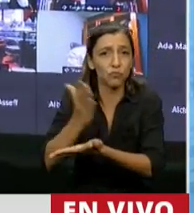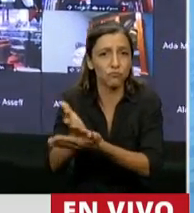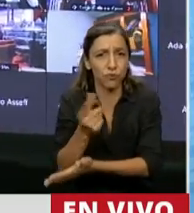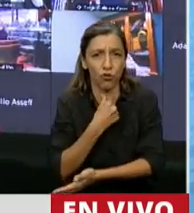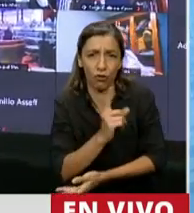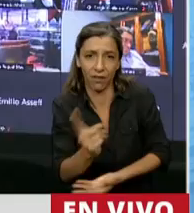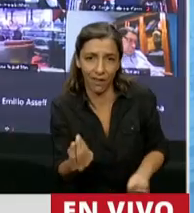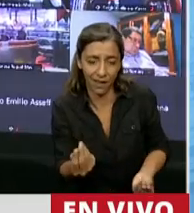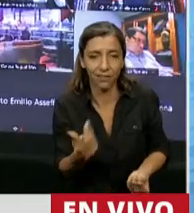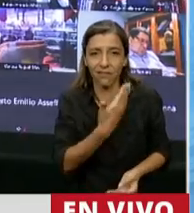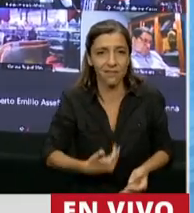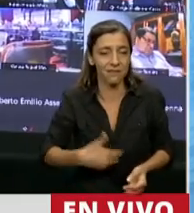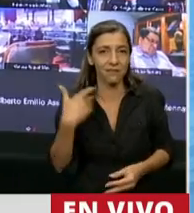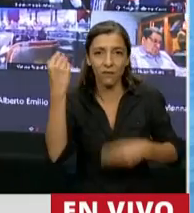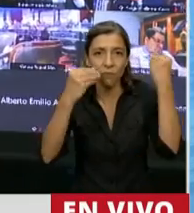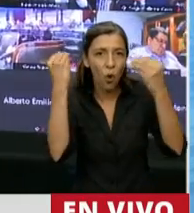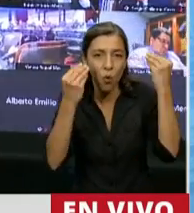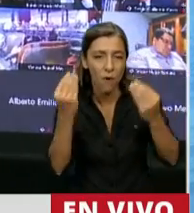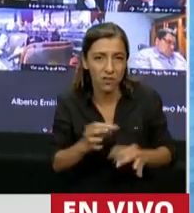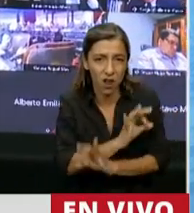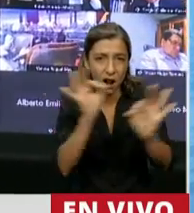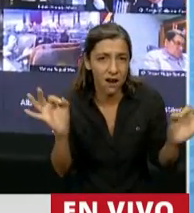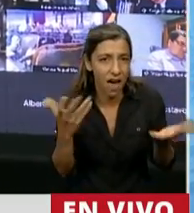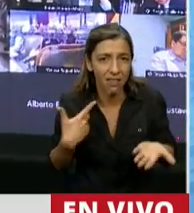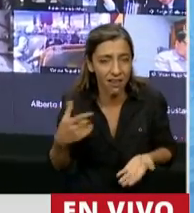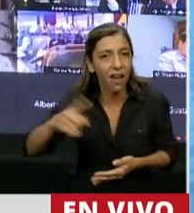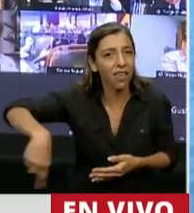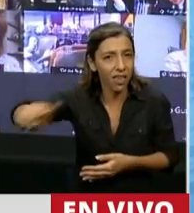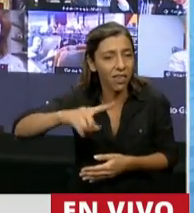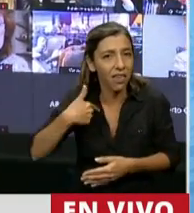por la necesidad que tiene el sector de sentirse cuidado.